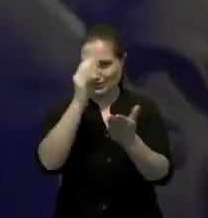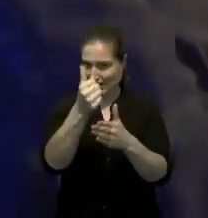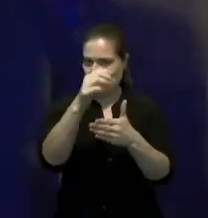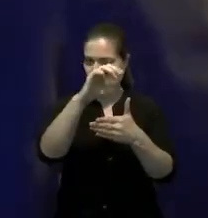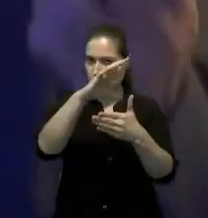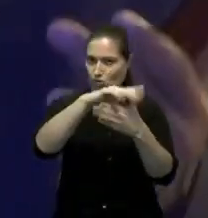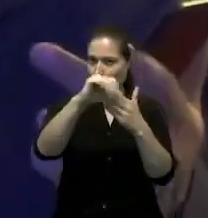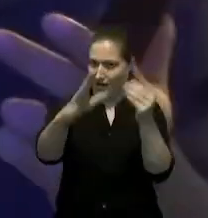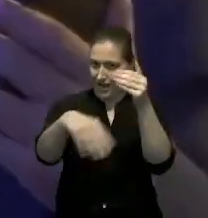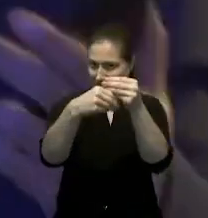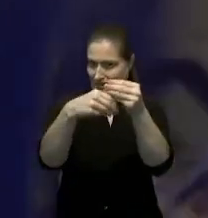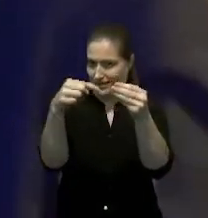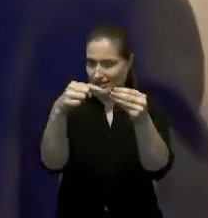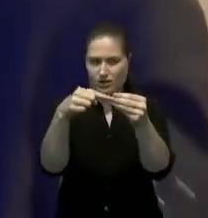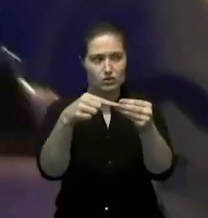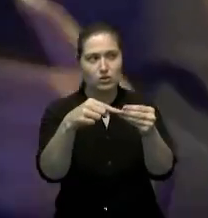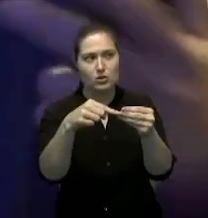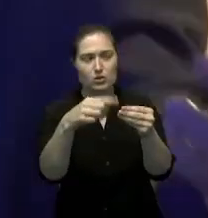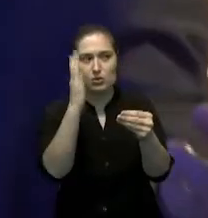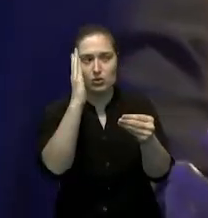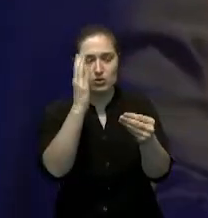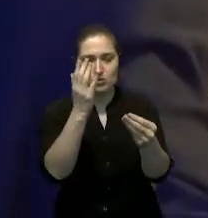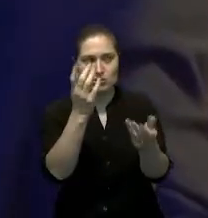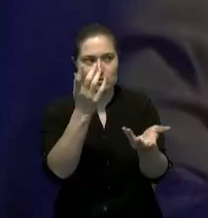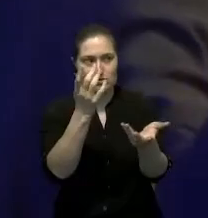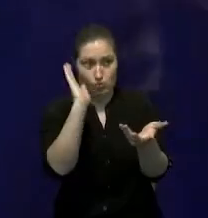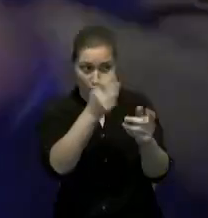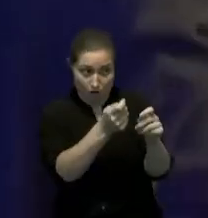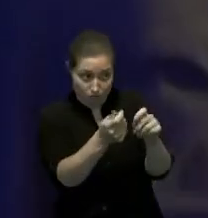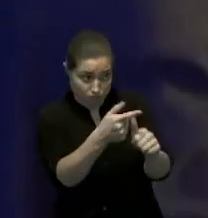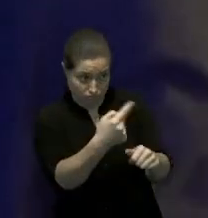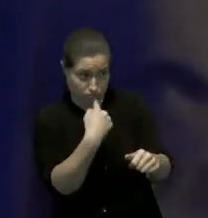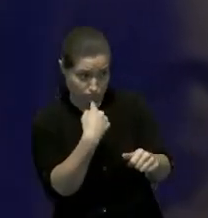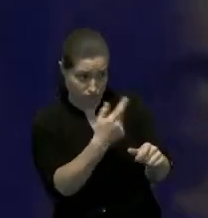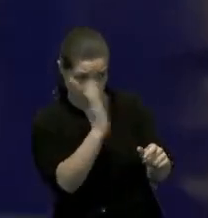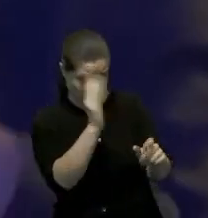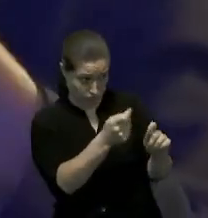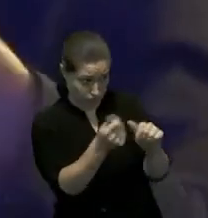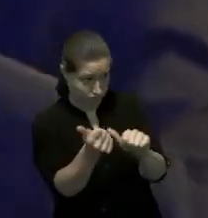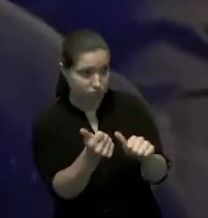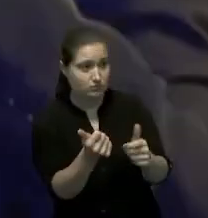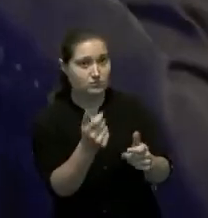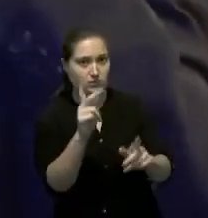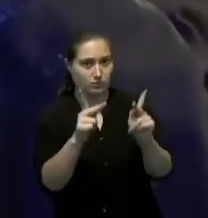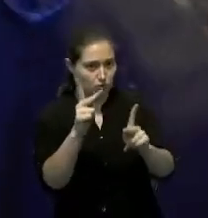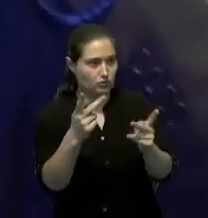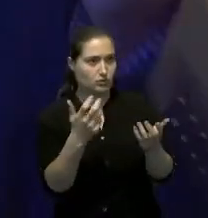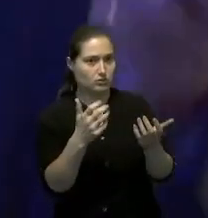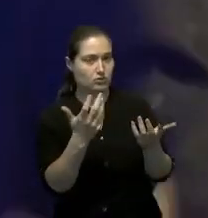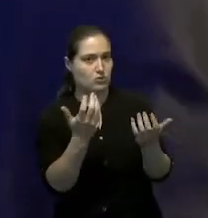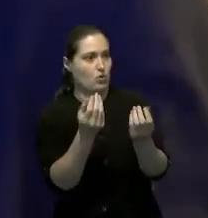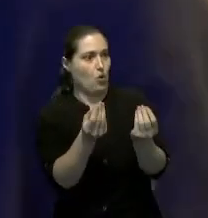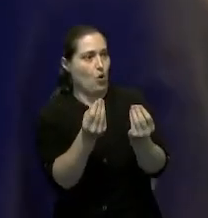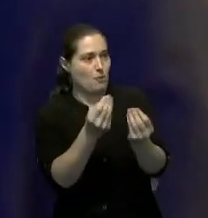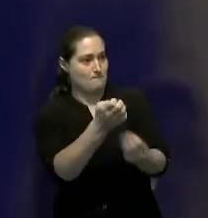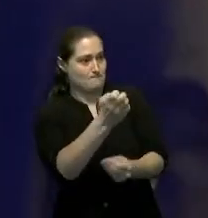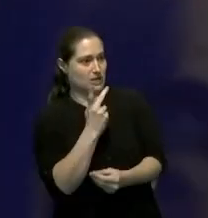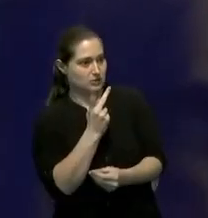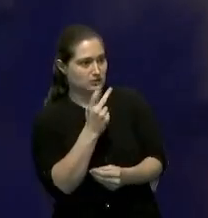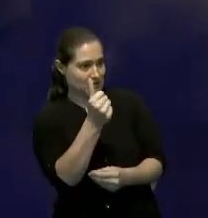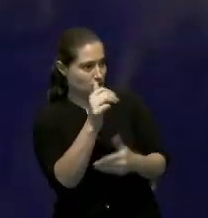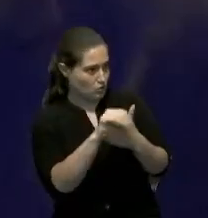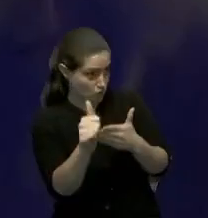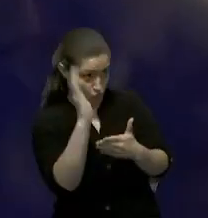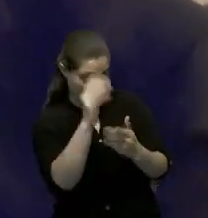el destino de los fondos que la gente nos reclama y también si finalmente se va a